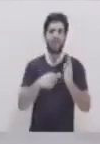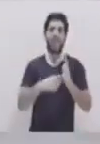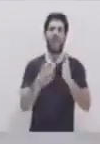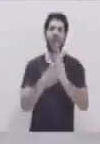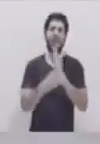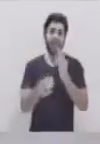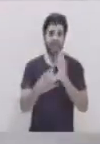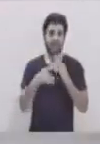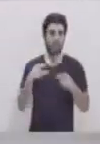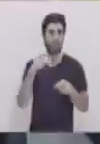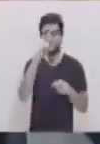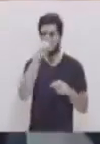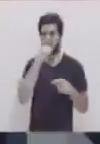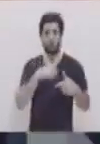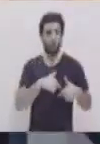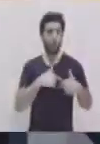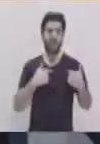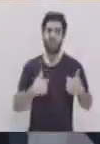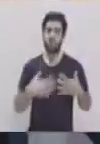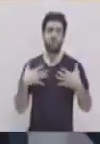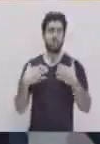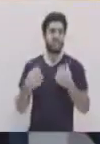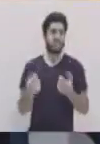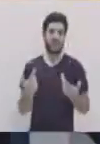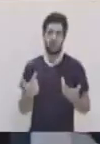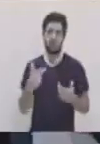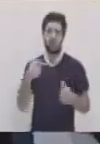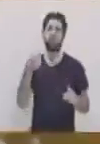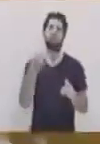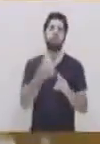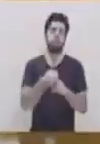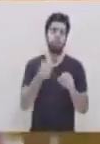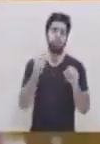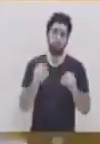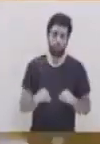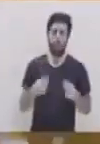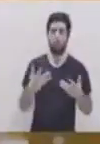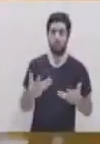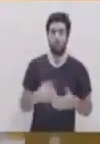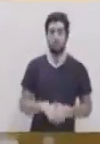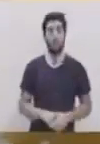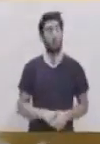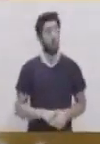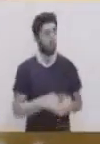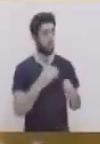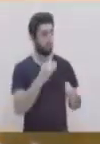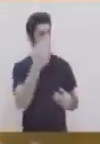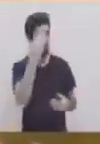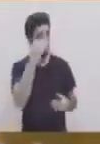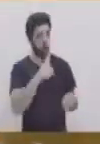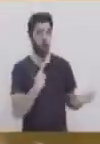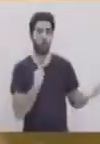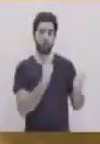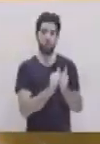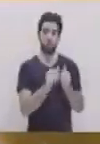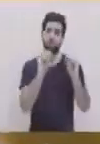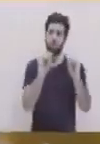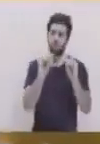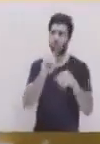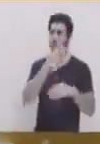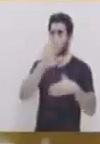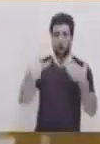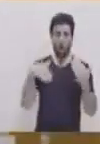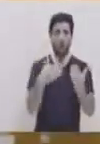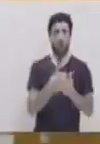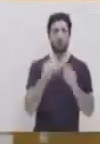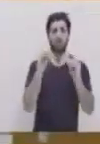perjudica el funcionamiento normal del corazón. Bueno, muchas gracias Isabela por habernos acompañado el día de hoy y